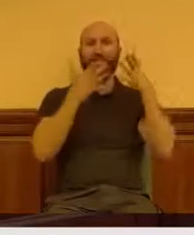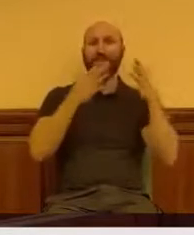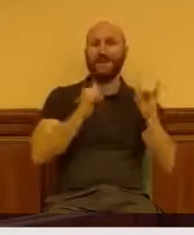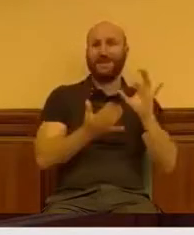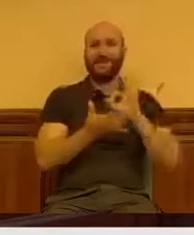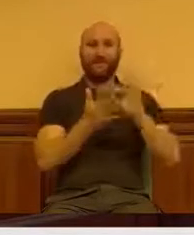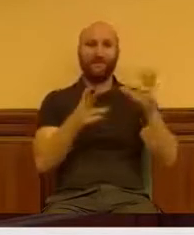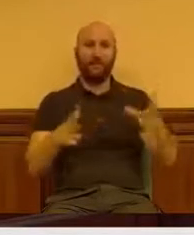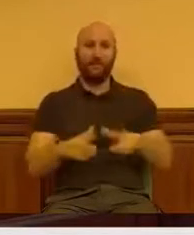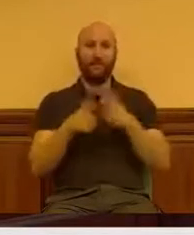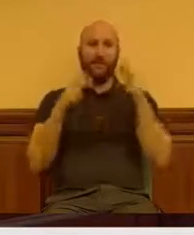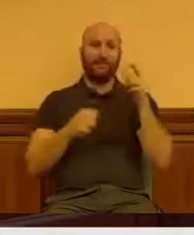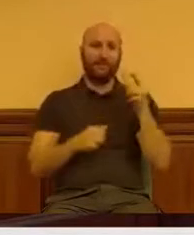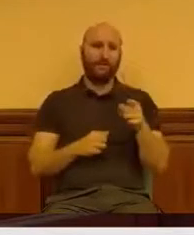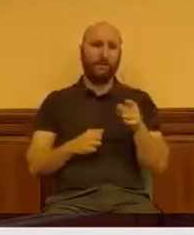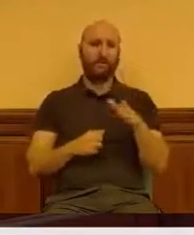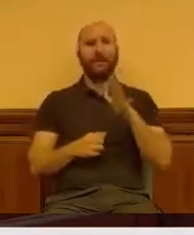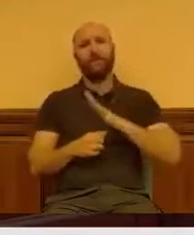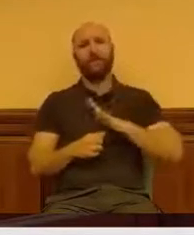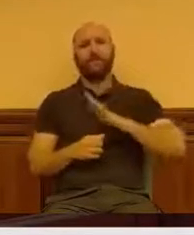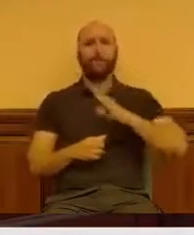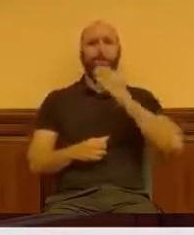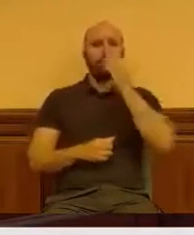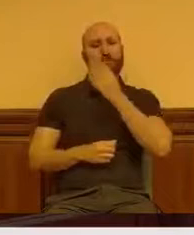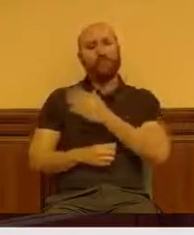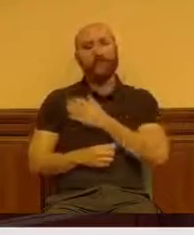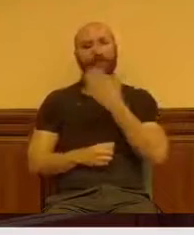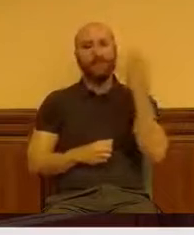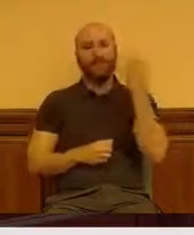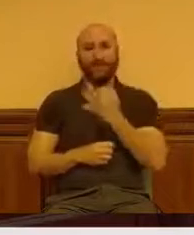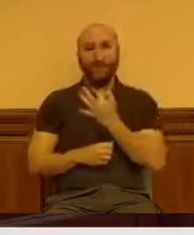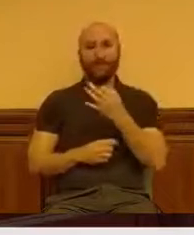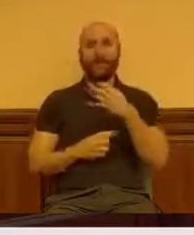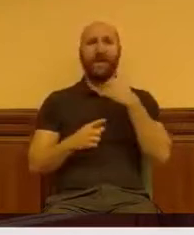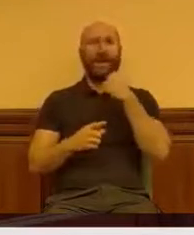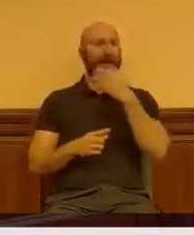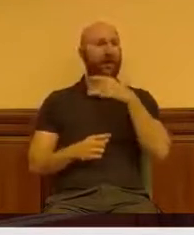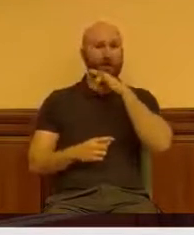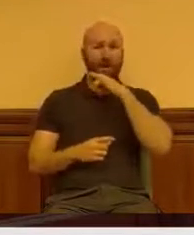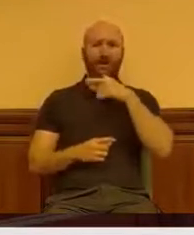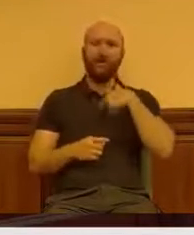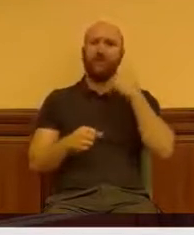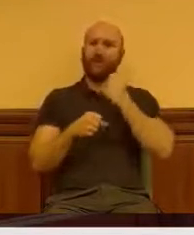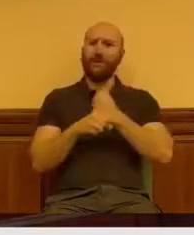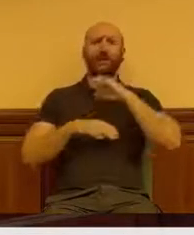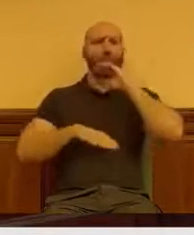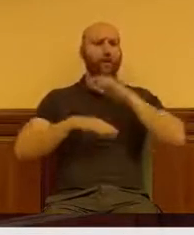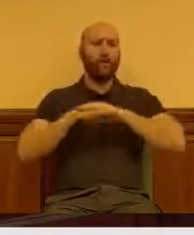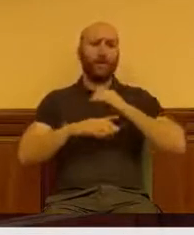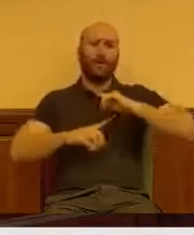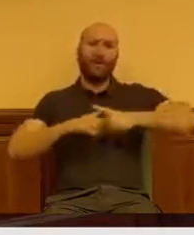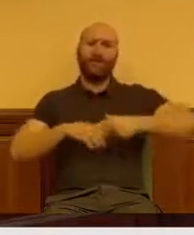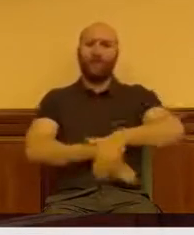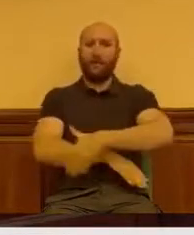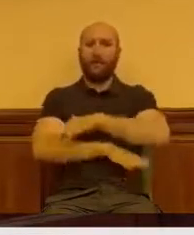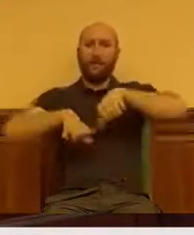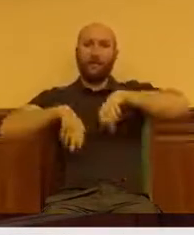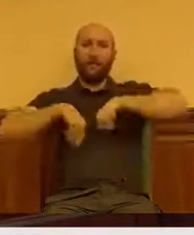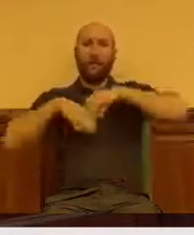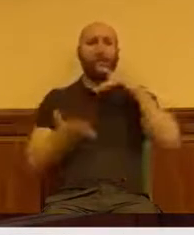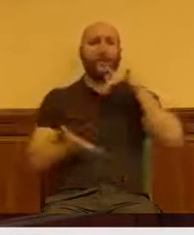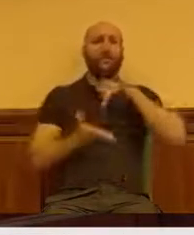sociales. Así que sea humilde y algo no irá bien. Yo ya hice mi trabajo en el Gobierno y ahora lo hago en la oposición